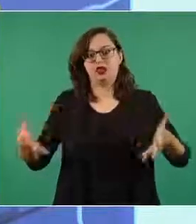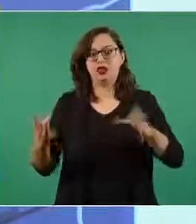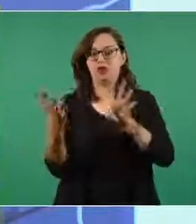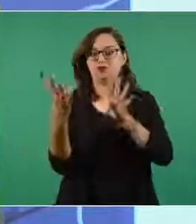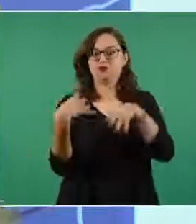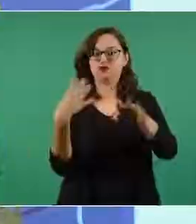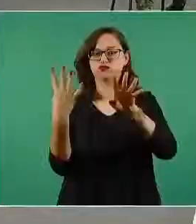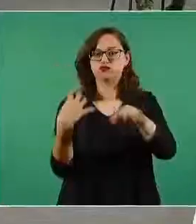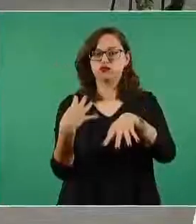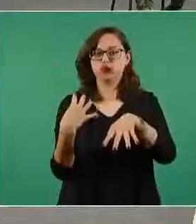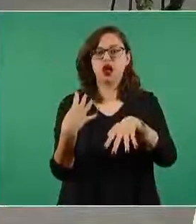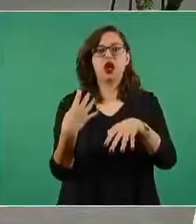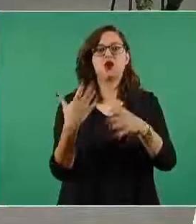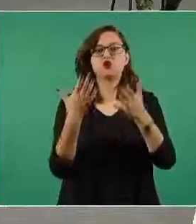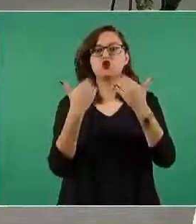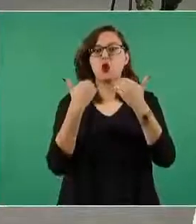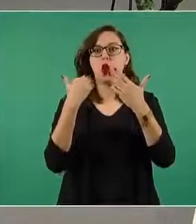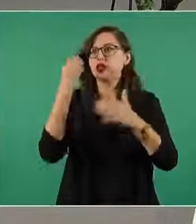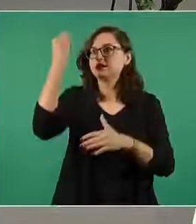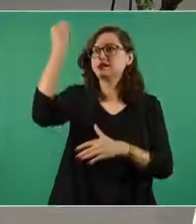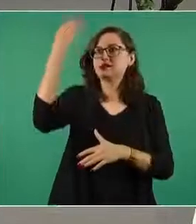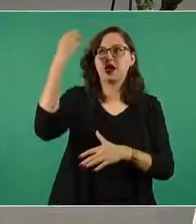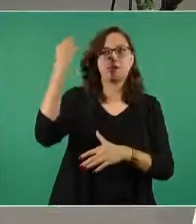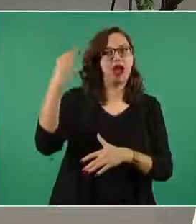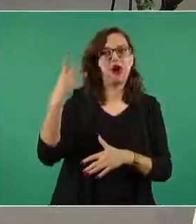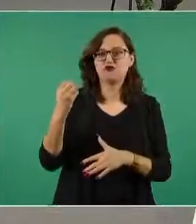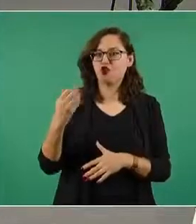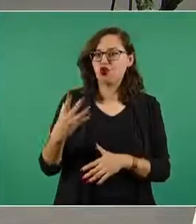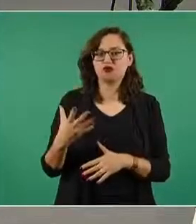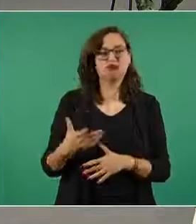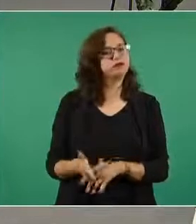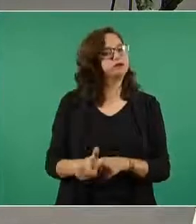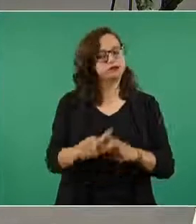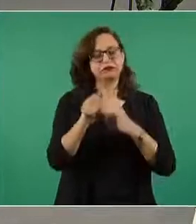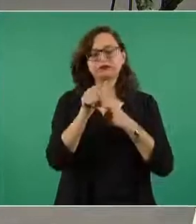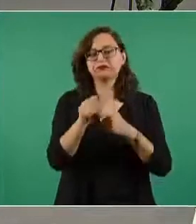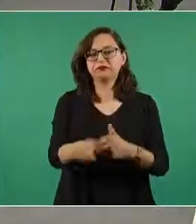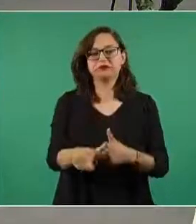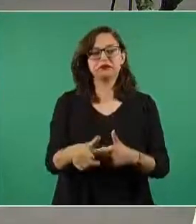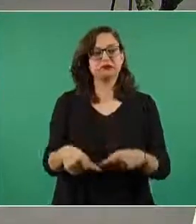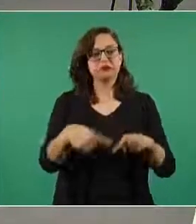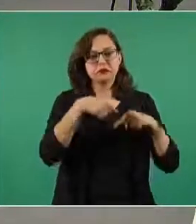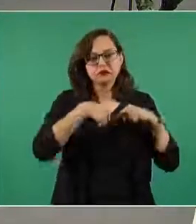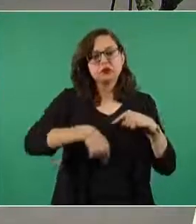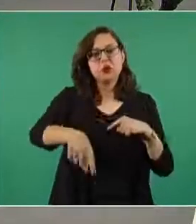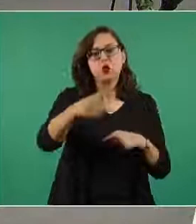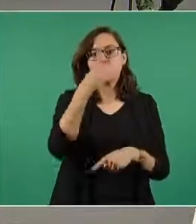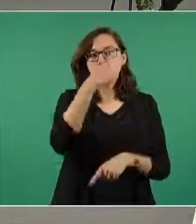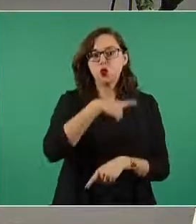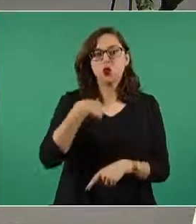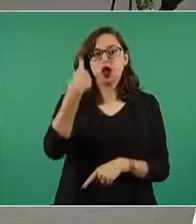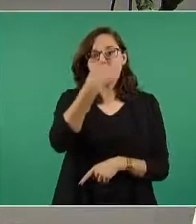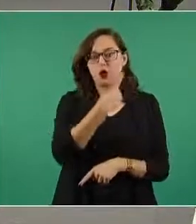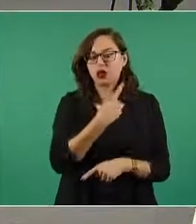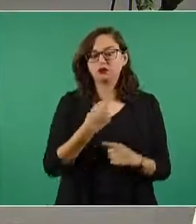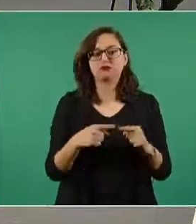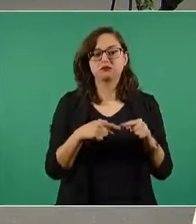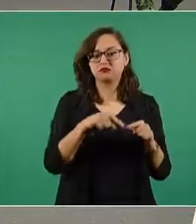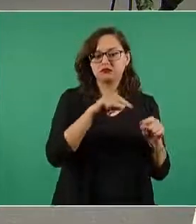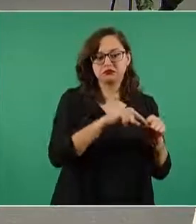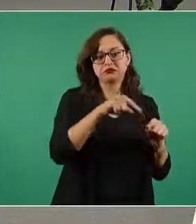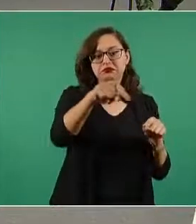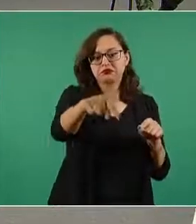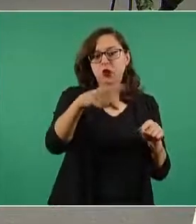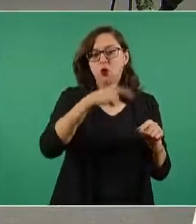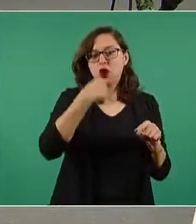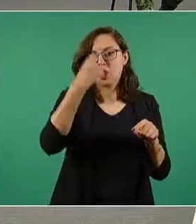obstrucciones para permitir que entre este aeropuerto de Ciudad de Aifa se conecten en una hora de Aifa a Toluca a una hora y